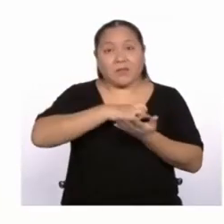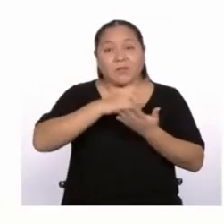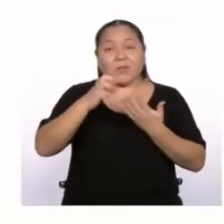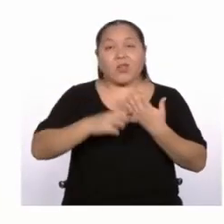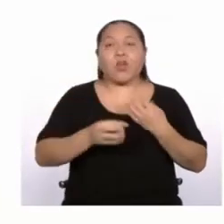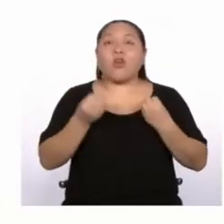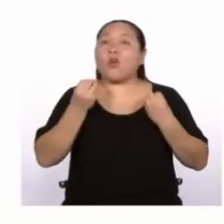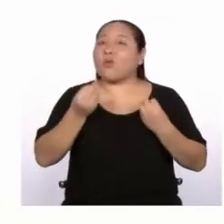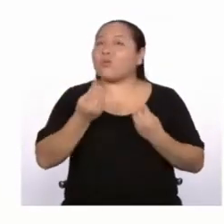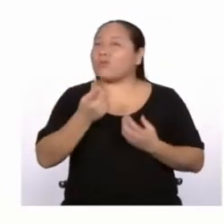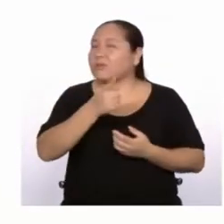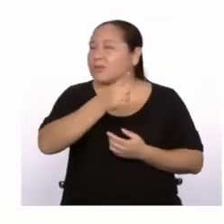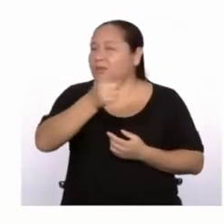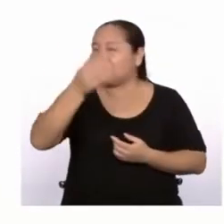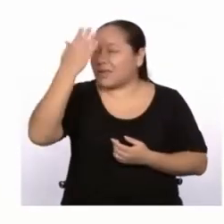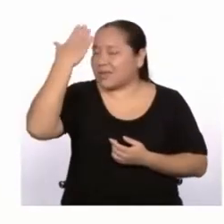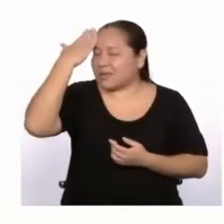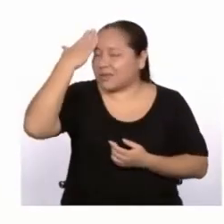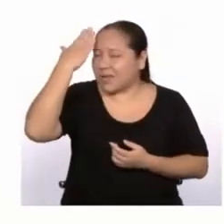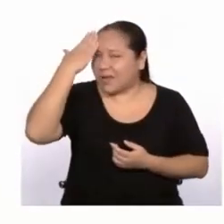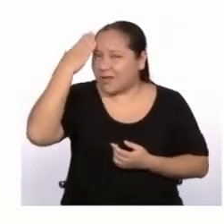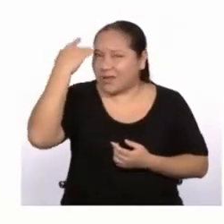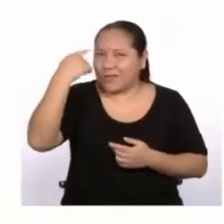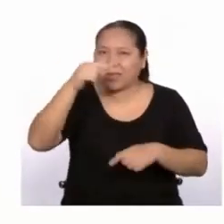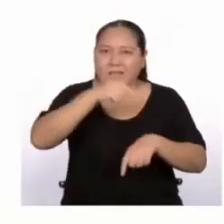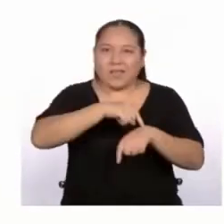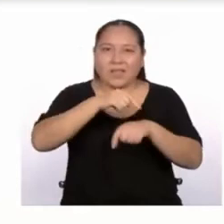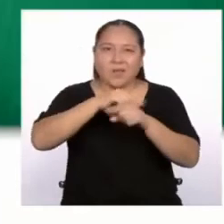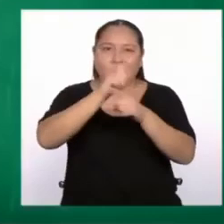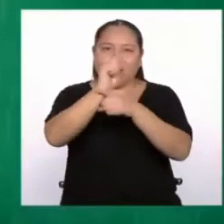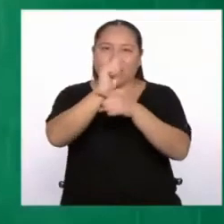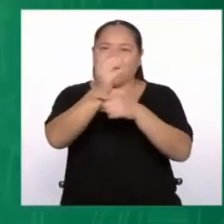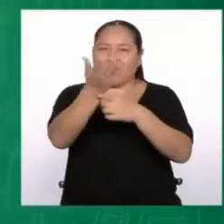Y como saben, es la hora del reto.